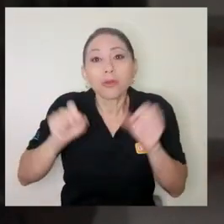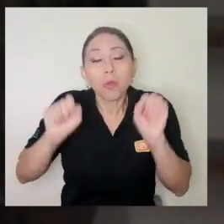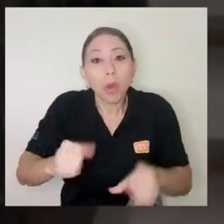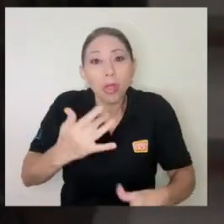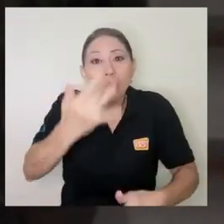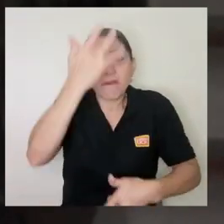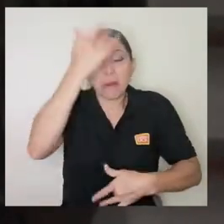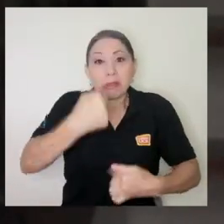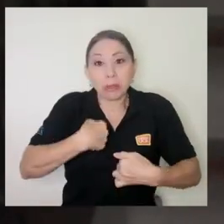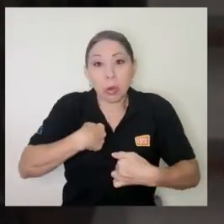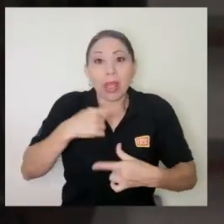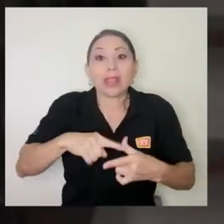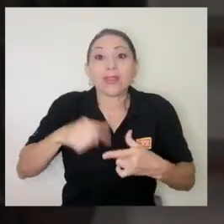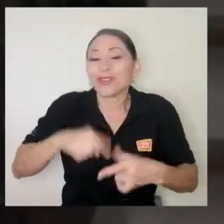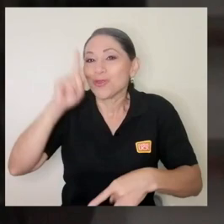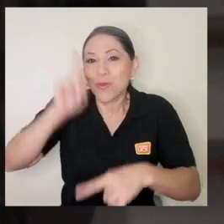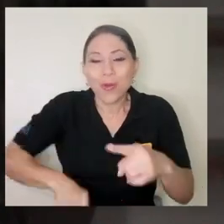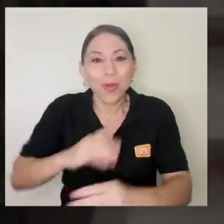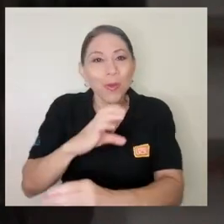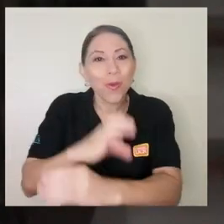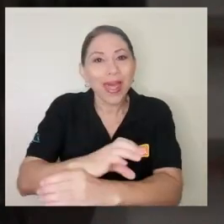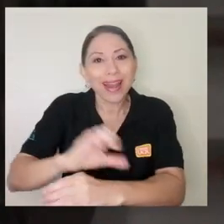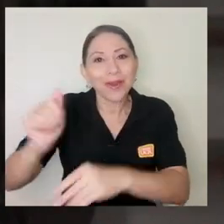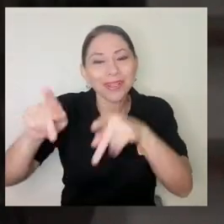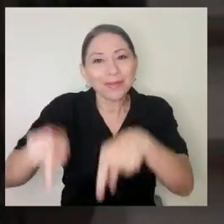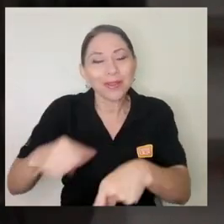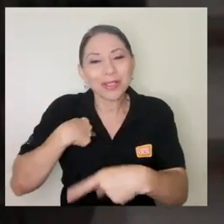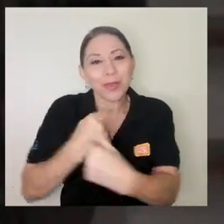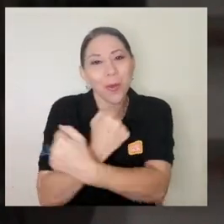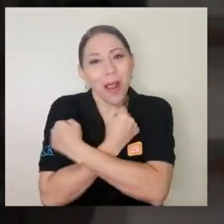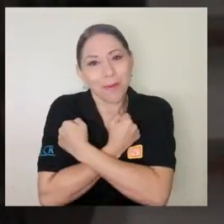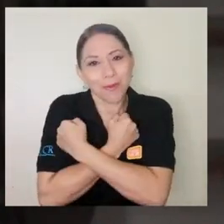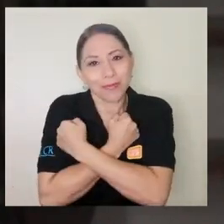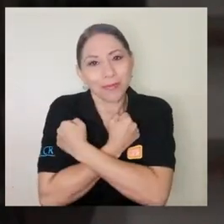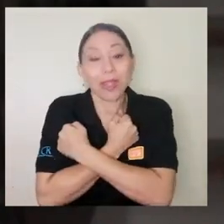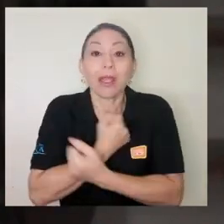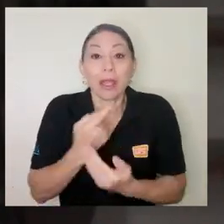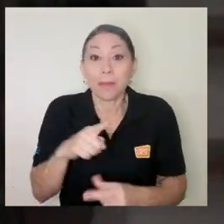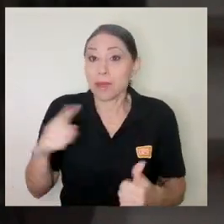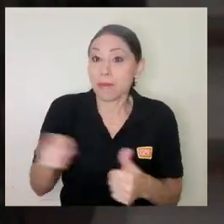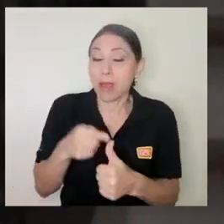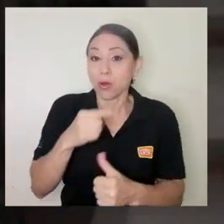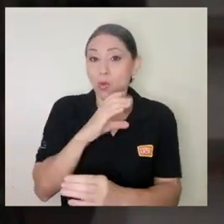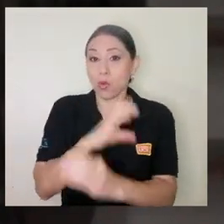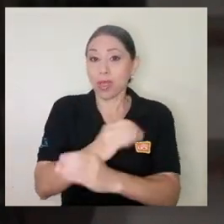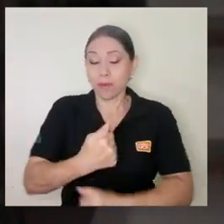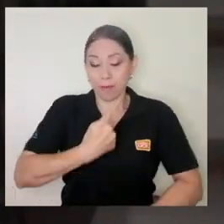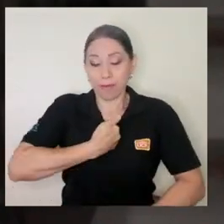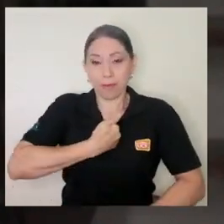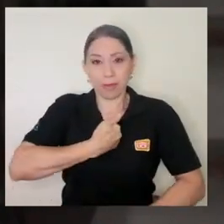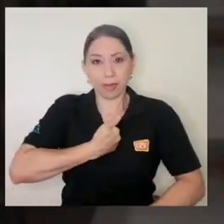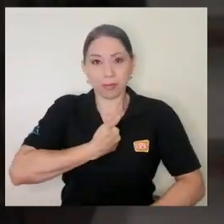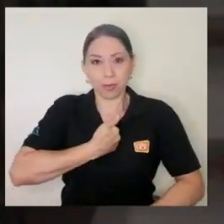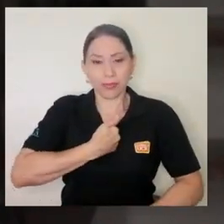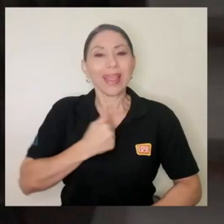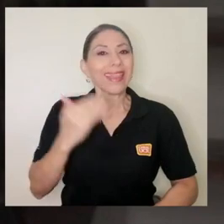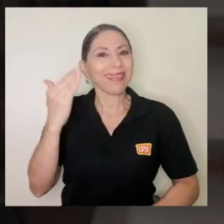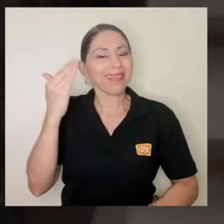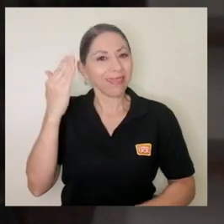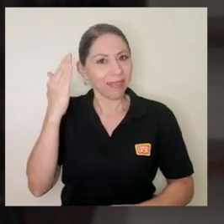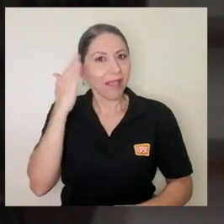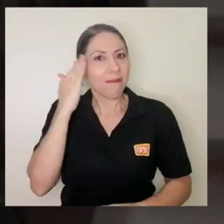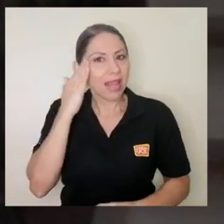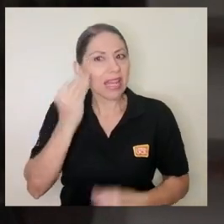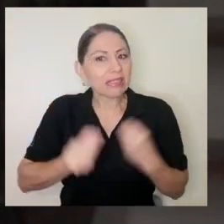cuidar a otras personas que amo y que quiero entonces primero cuidarme a mí también estar claramente consciente de que estoy